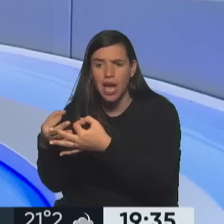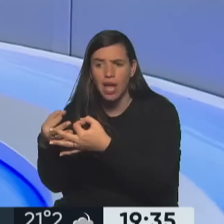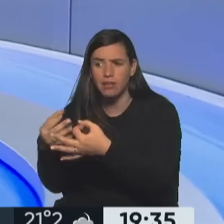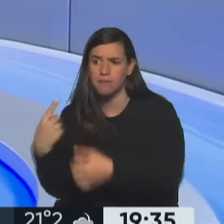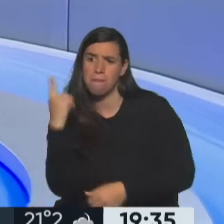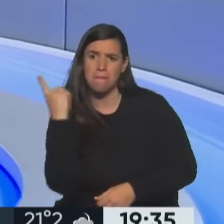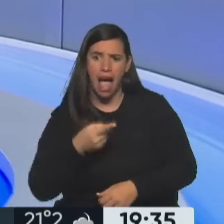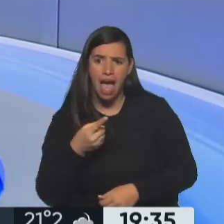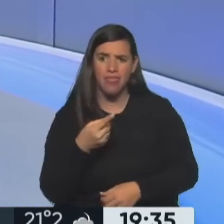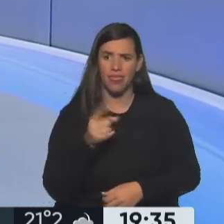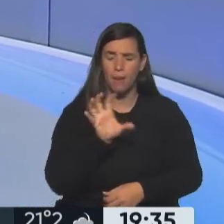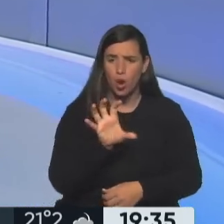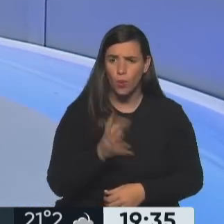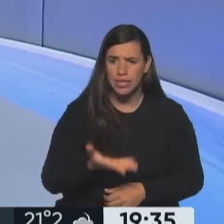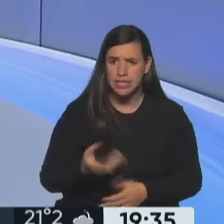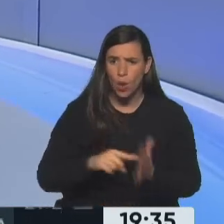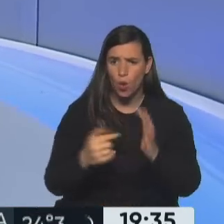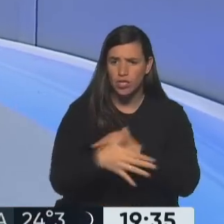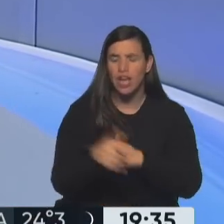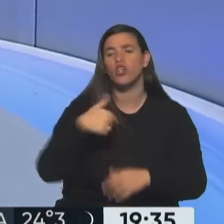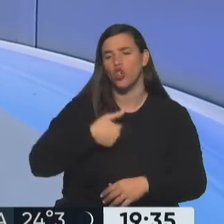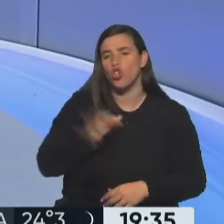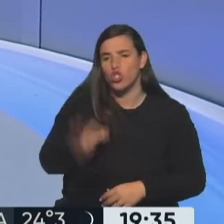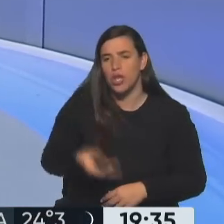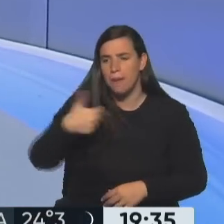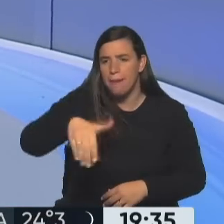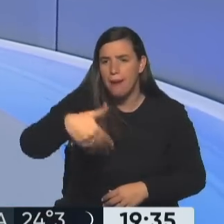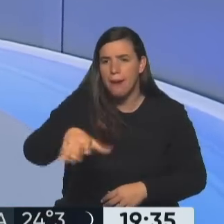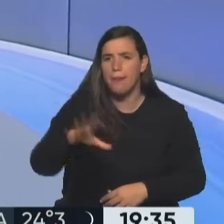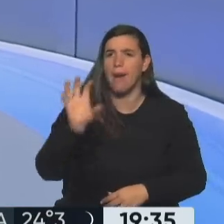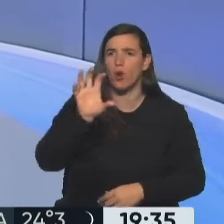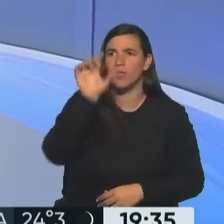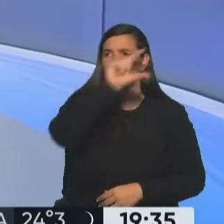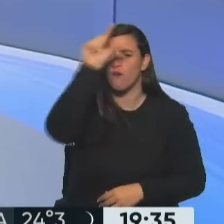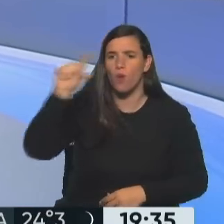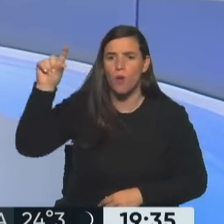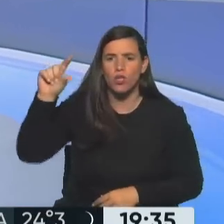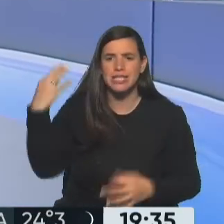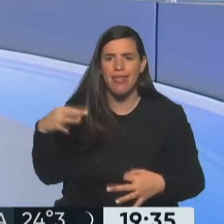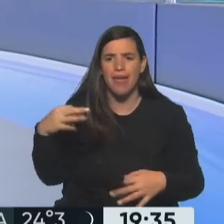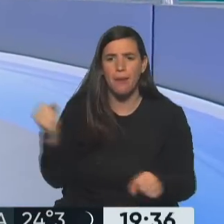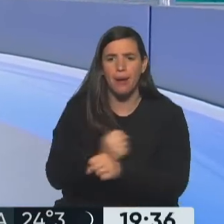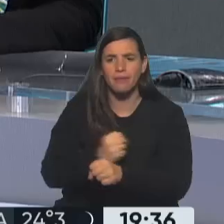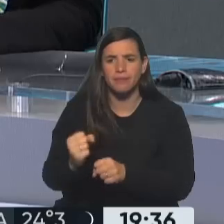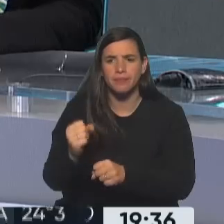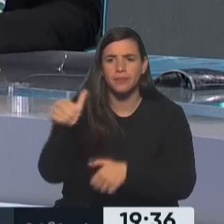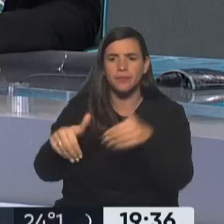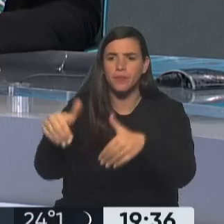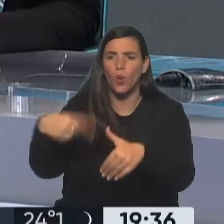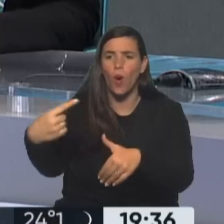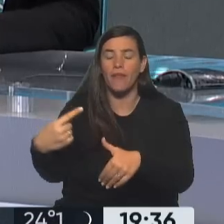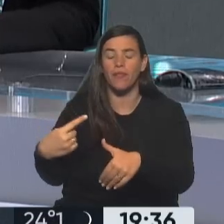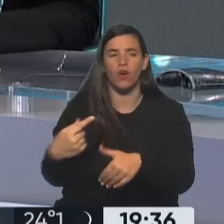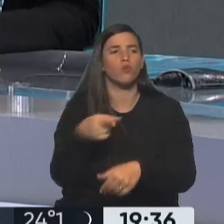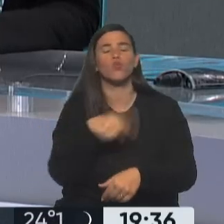tienen que definir ahora a Formosa. ¿Qué data tienen ustedes? Mirá, me acaban de contar dos cositas. ¿Lo se están viendo? Sí,